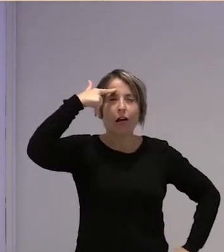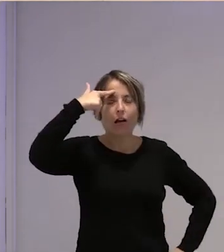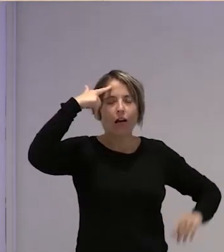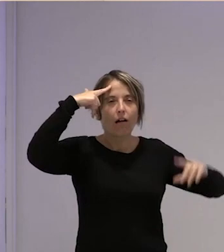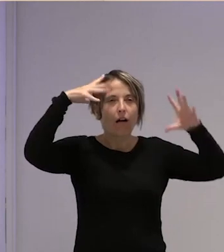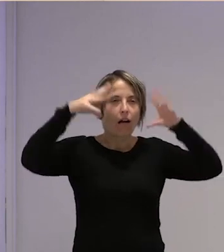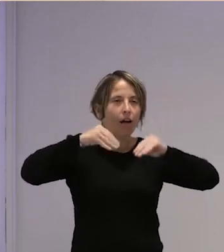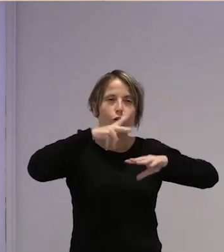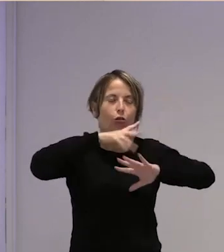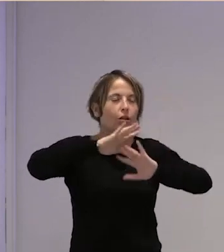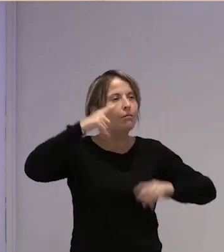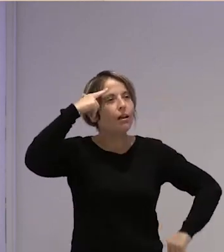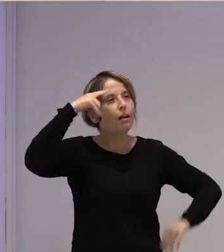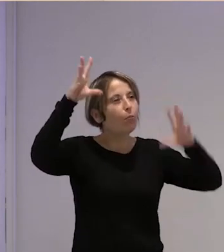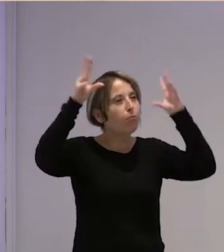es horrible